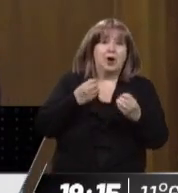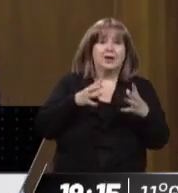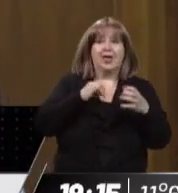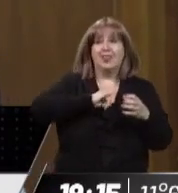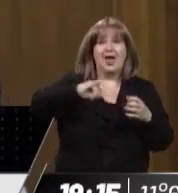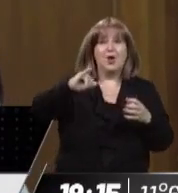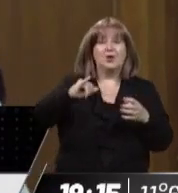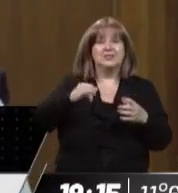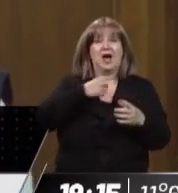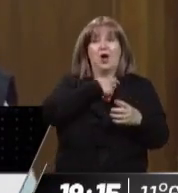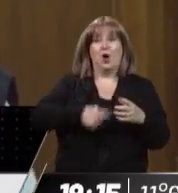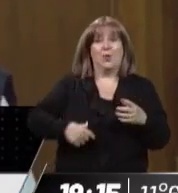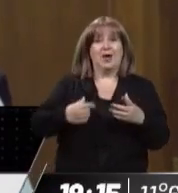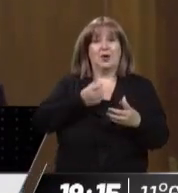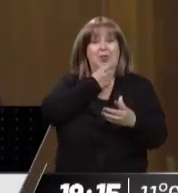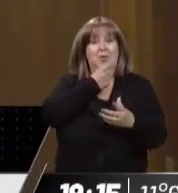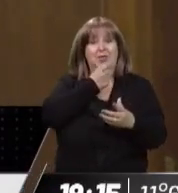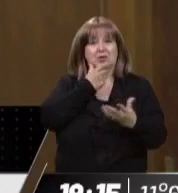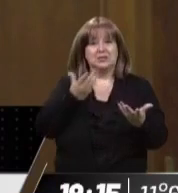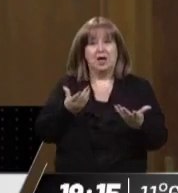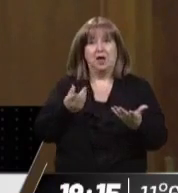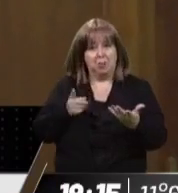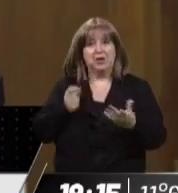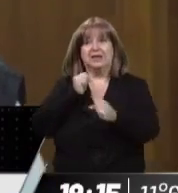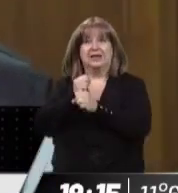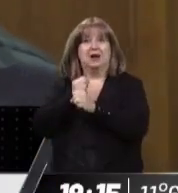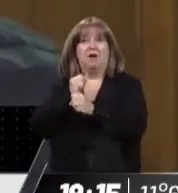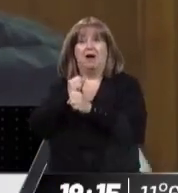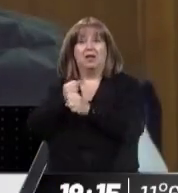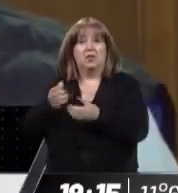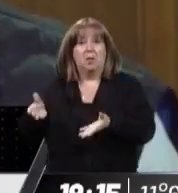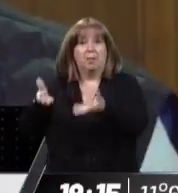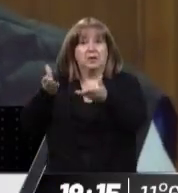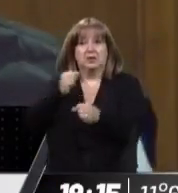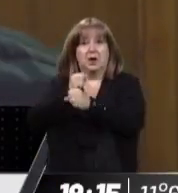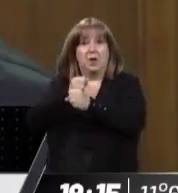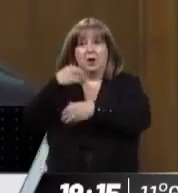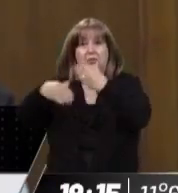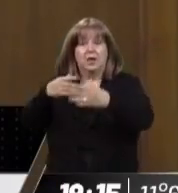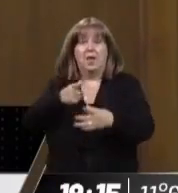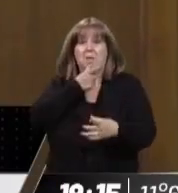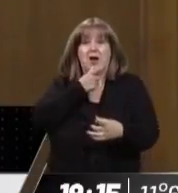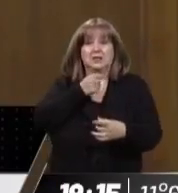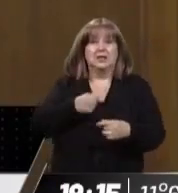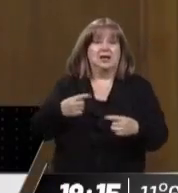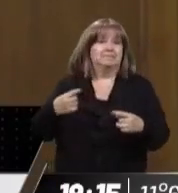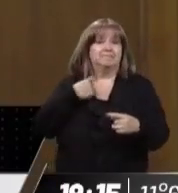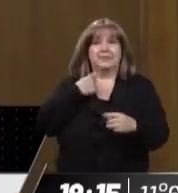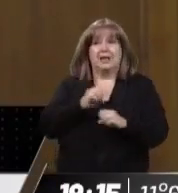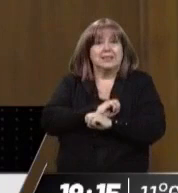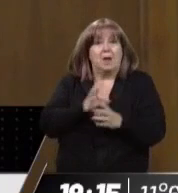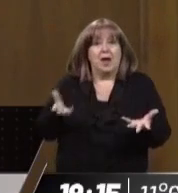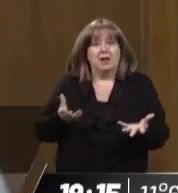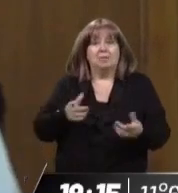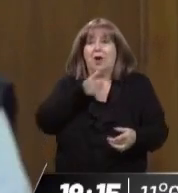a un gobierno porque se dispone de trabajar es un absurdo desde todo punto de vista, político, jurídico, desde todo punto de pero estamos